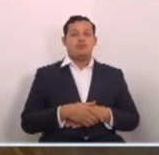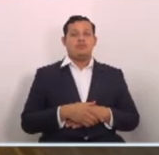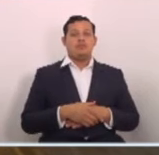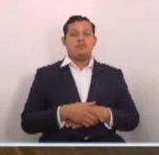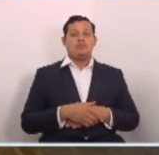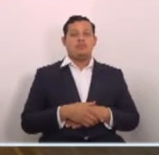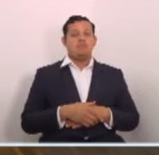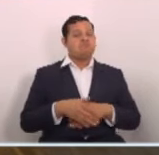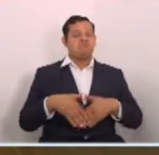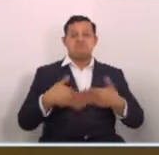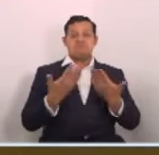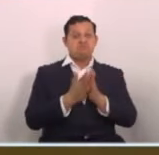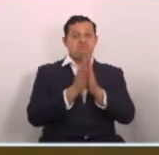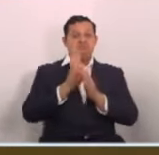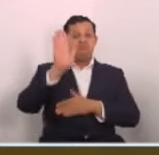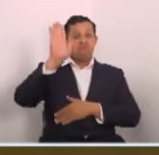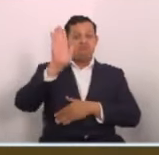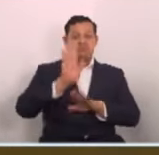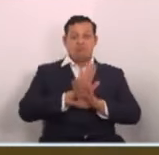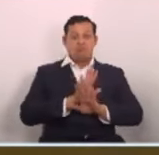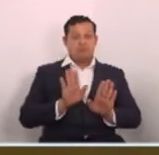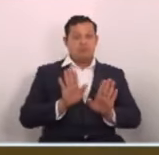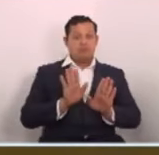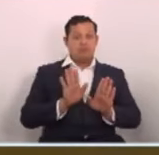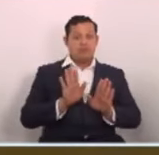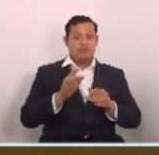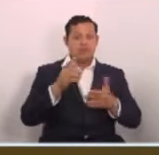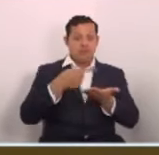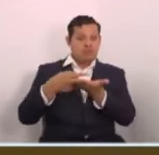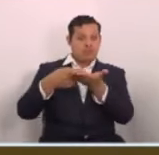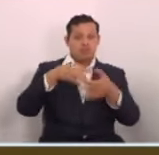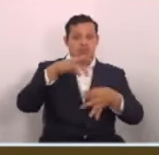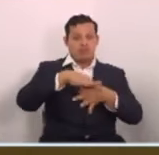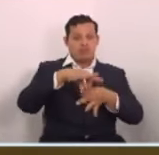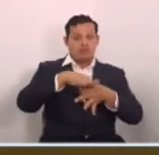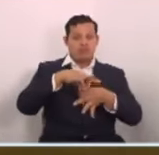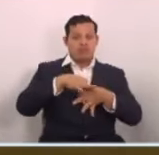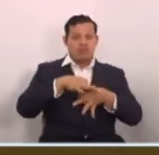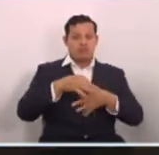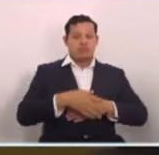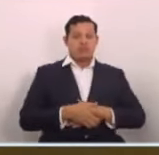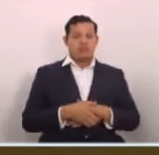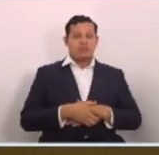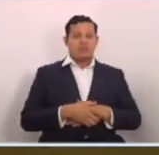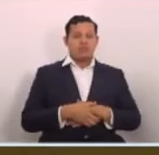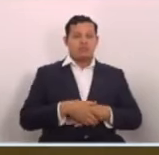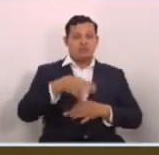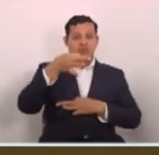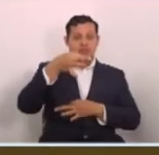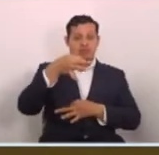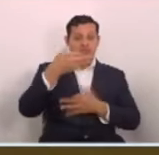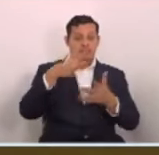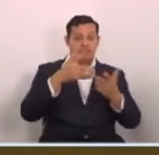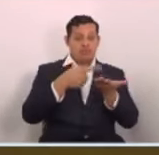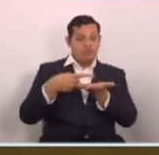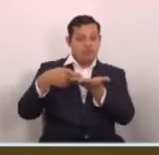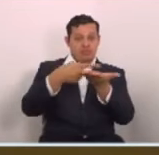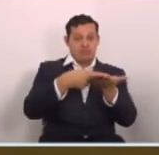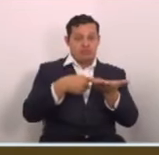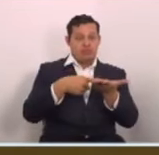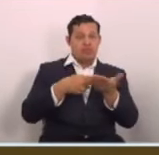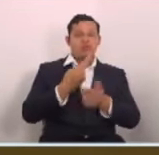No habiendo más solicitudes en el uso de la palabra, se somete a votación el fondo de lo solicitado en la pieza que ha sido discutida.